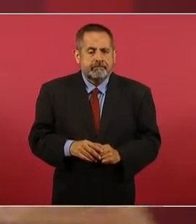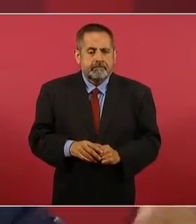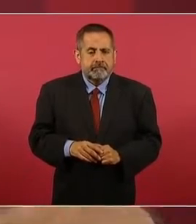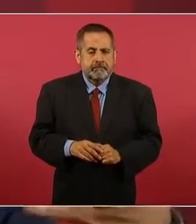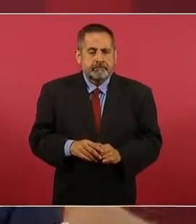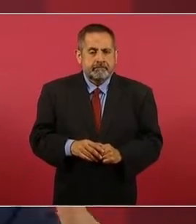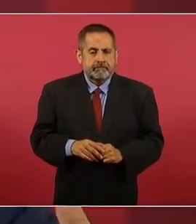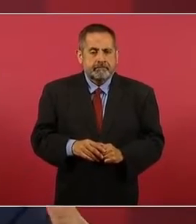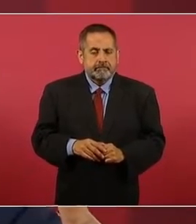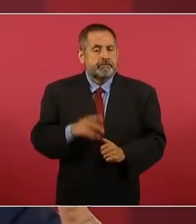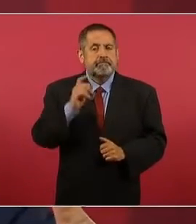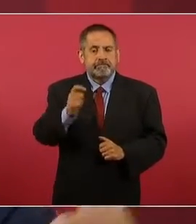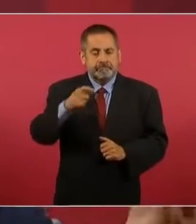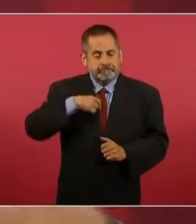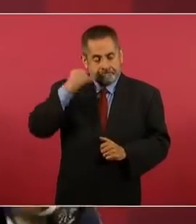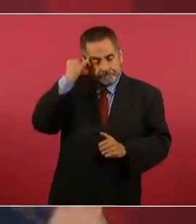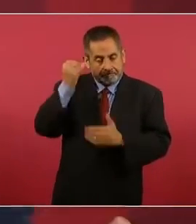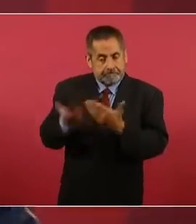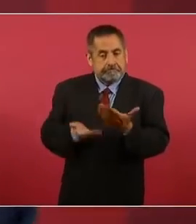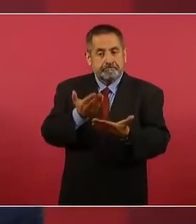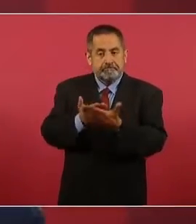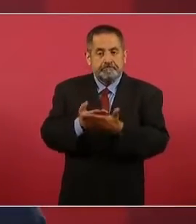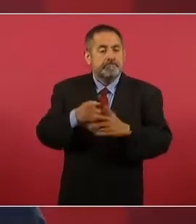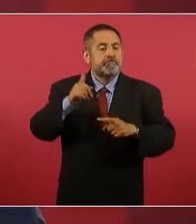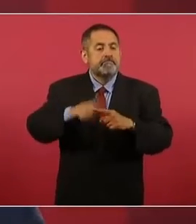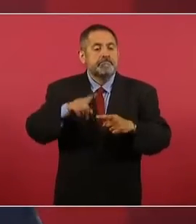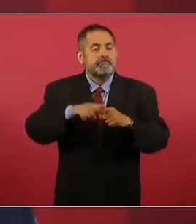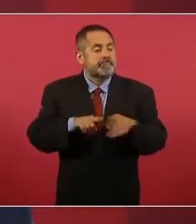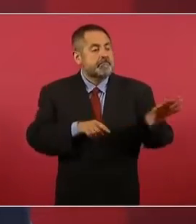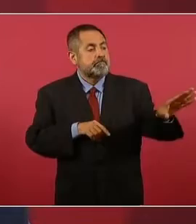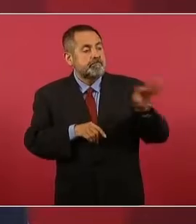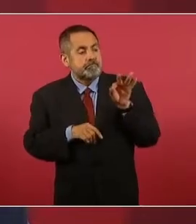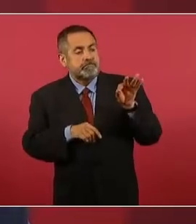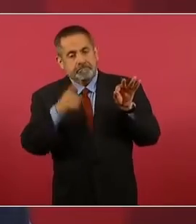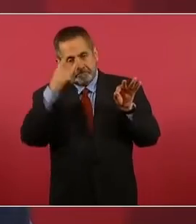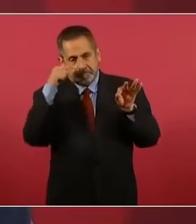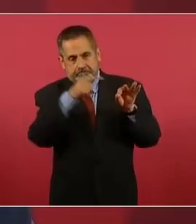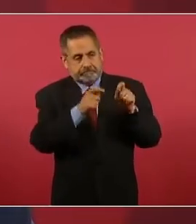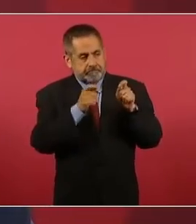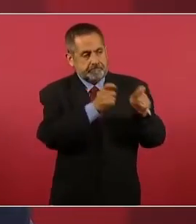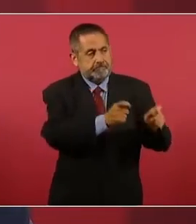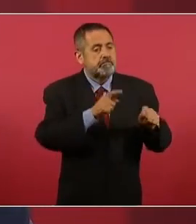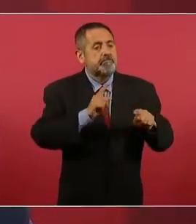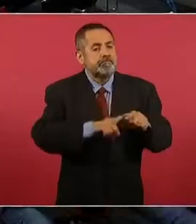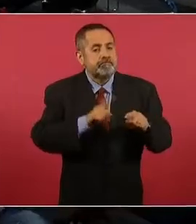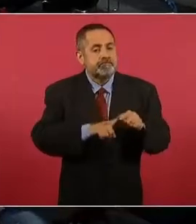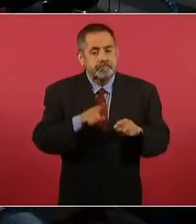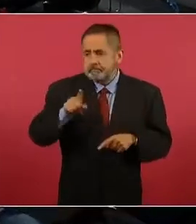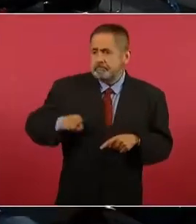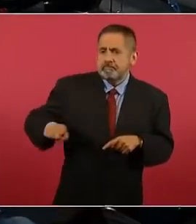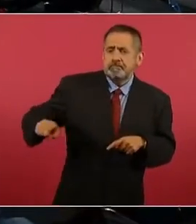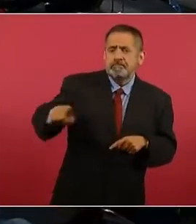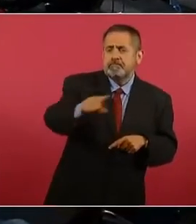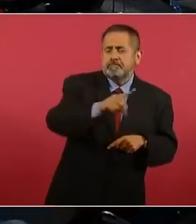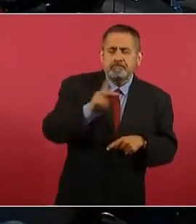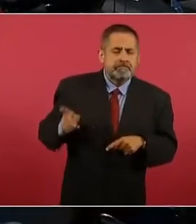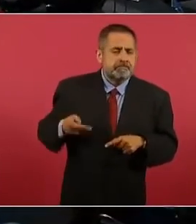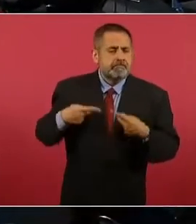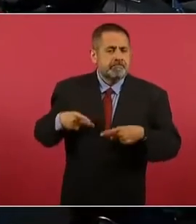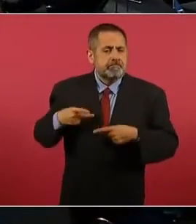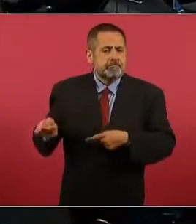Y lo que estamos planteando es que los elige el pueblo, ¿por